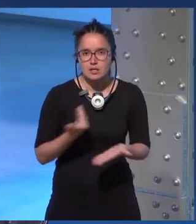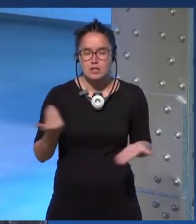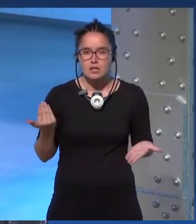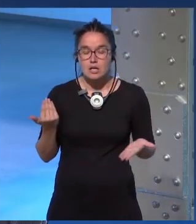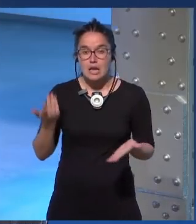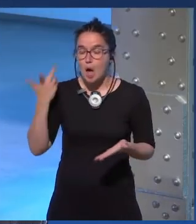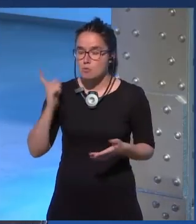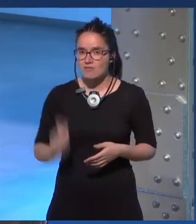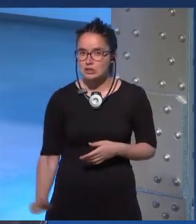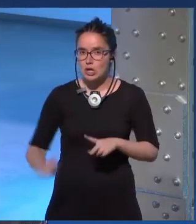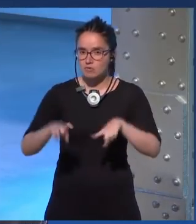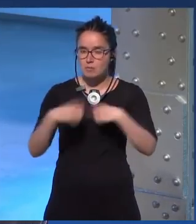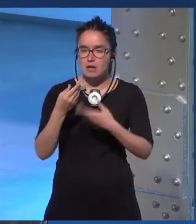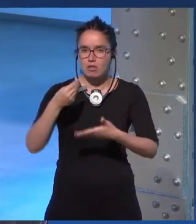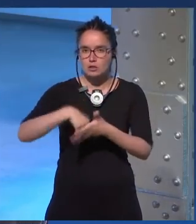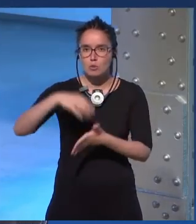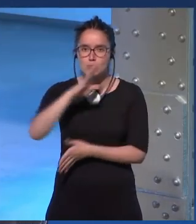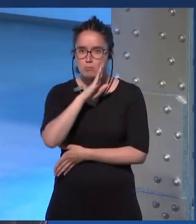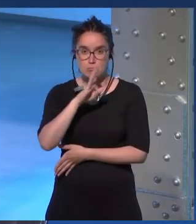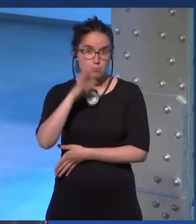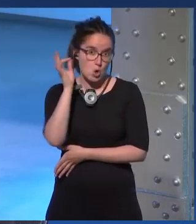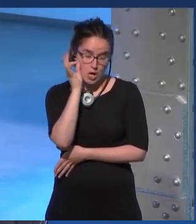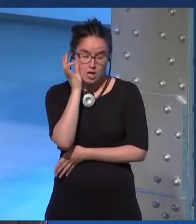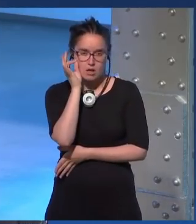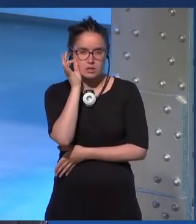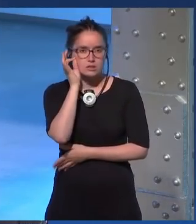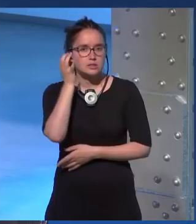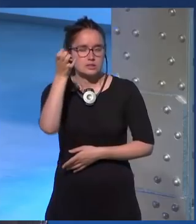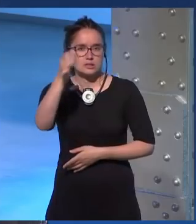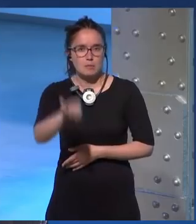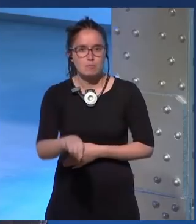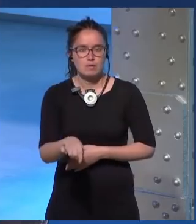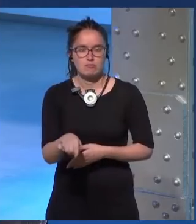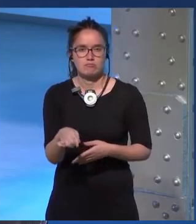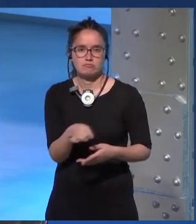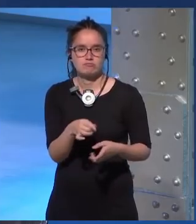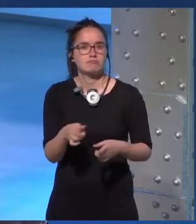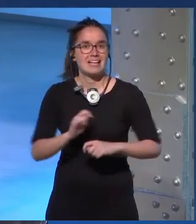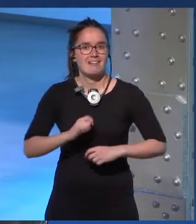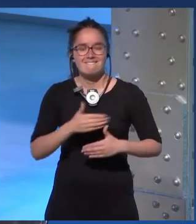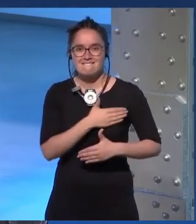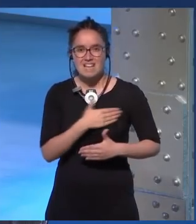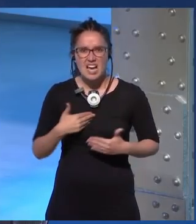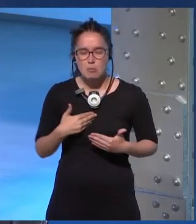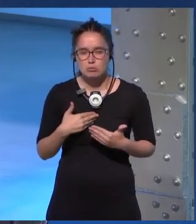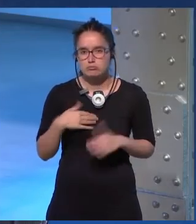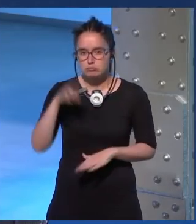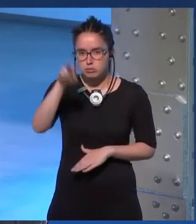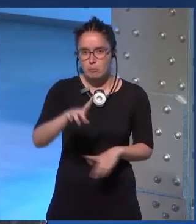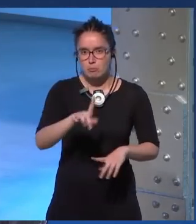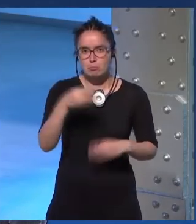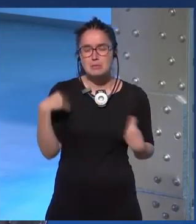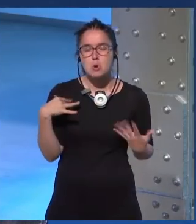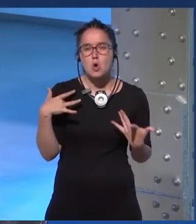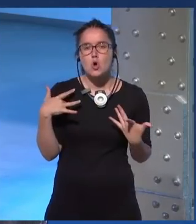la profesional de la familia nos han hecho también querer ser lo que hemos sido hasta